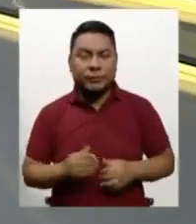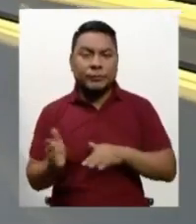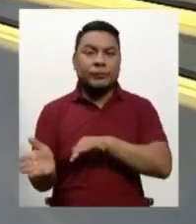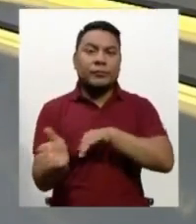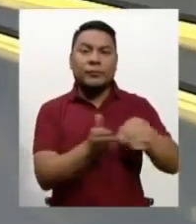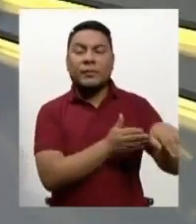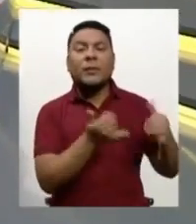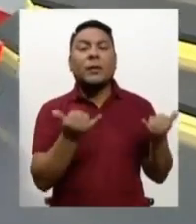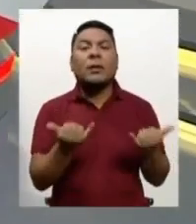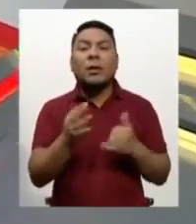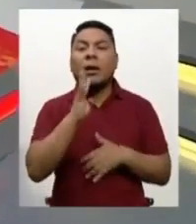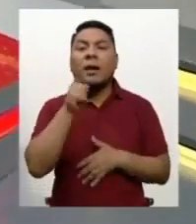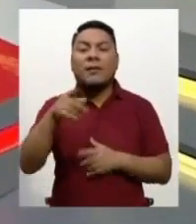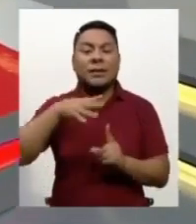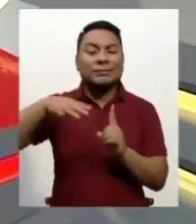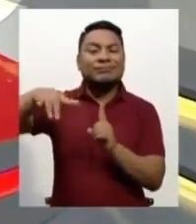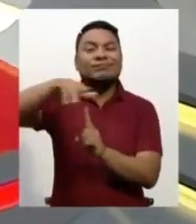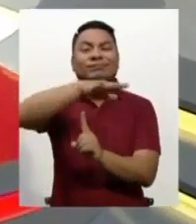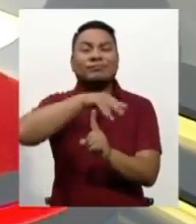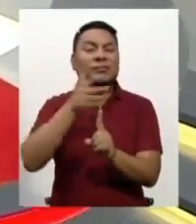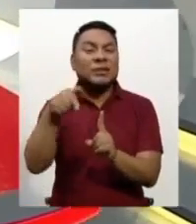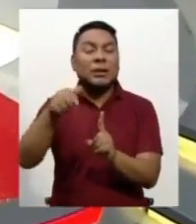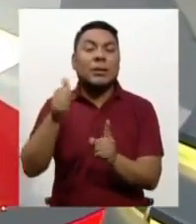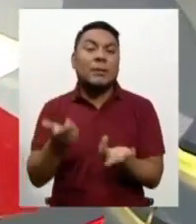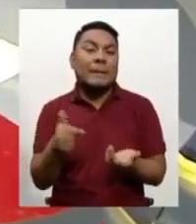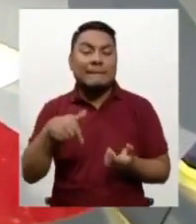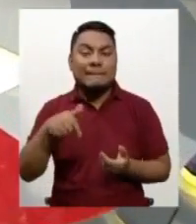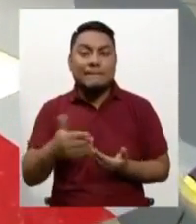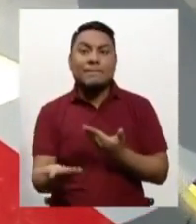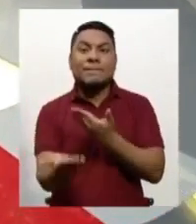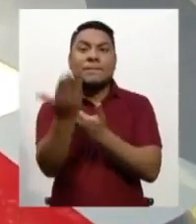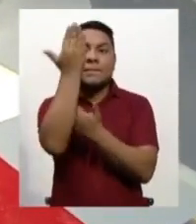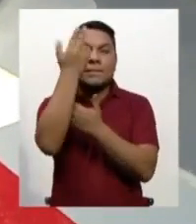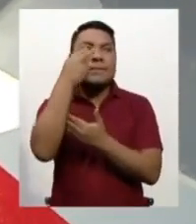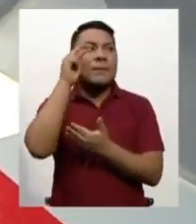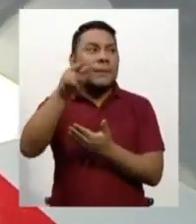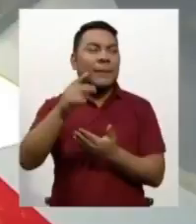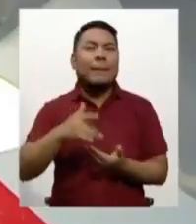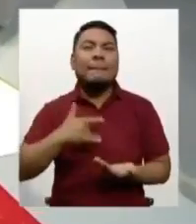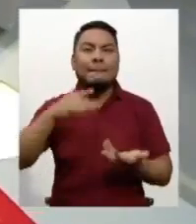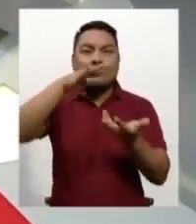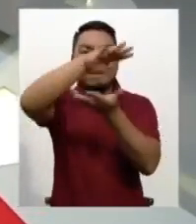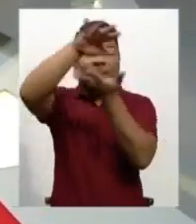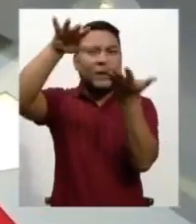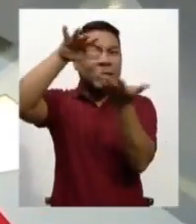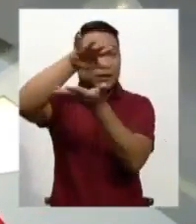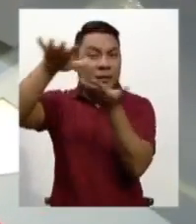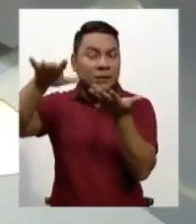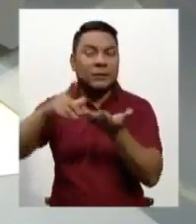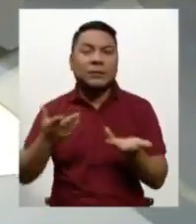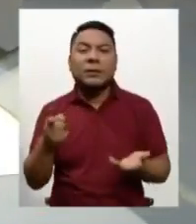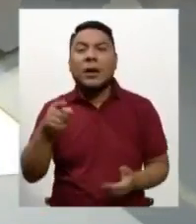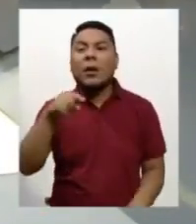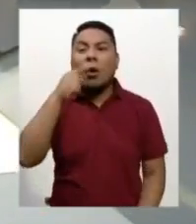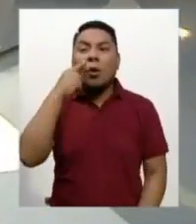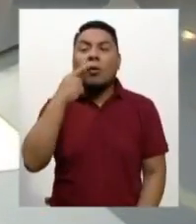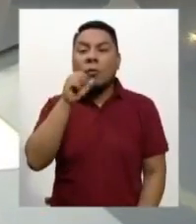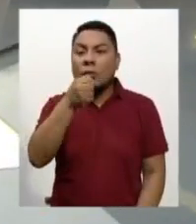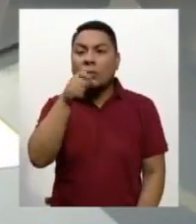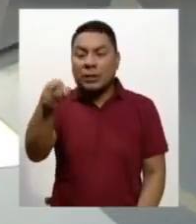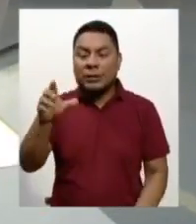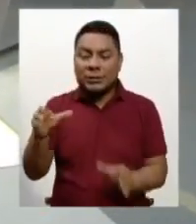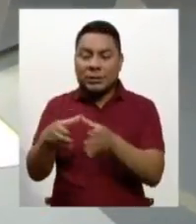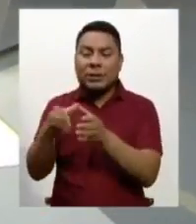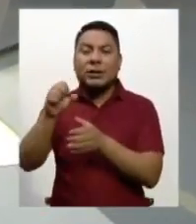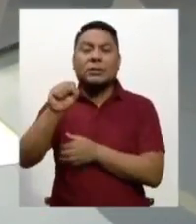Vamos a hablar ahora del clima, de las mañanas con neblina de la ciudad capital. Miguel Infante, sin más informes desde el